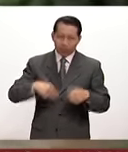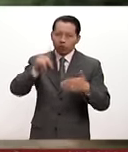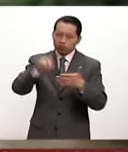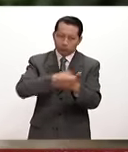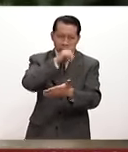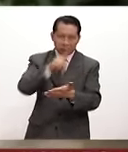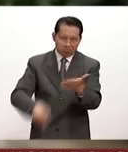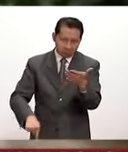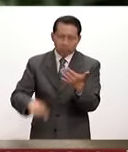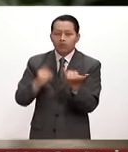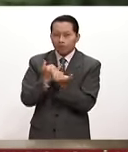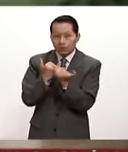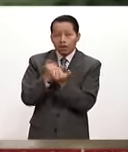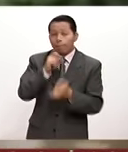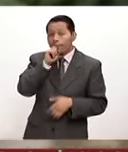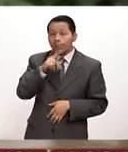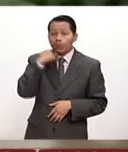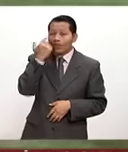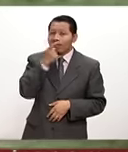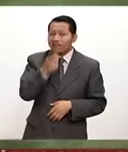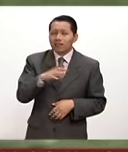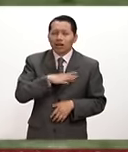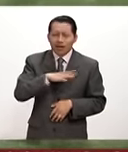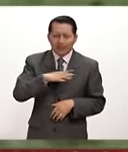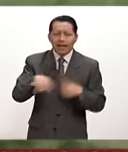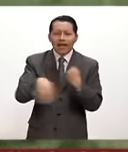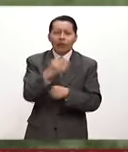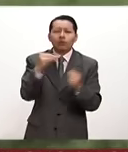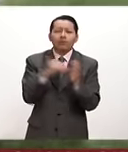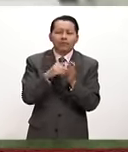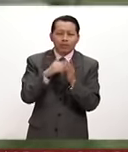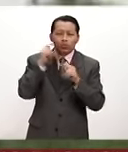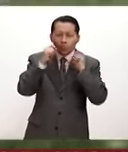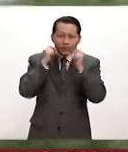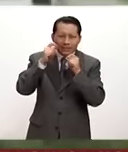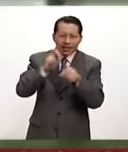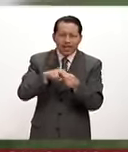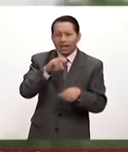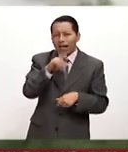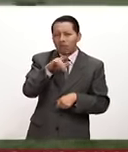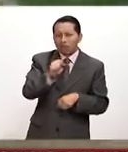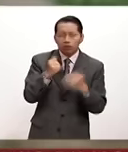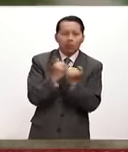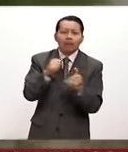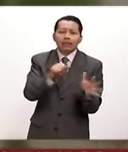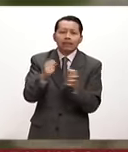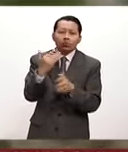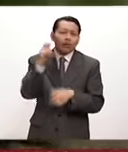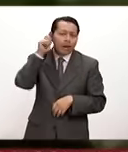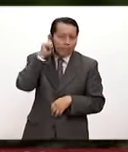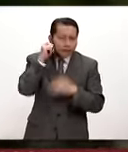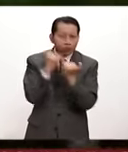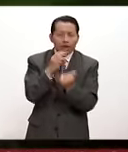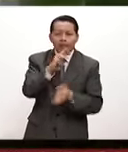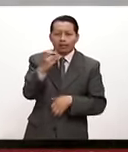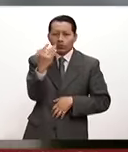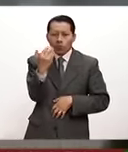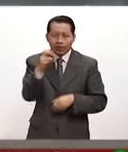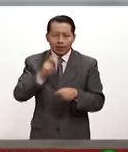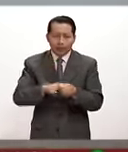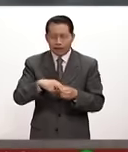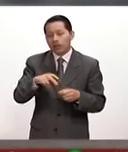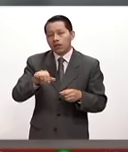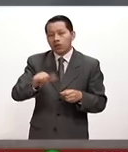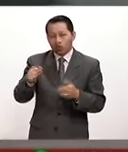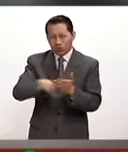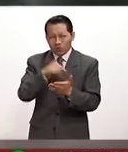estado. Quiero comentar que hay 14.000 turistas en Los Cabos y 650 en La Paz y 350 en Loreto que